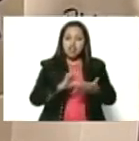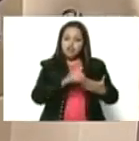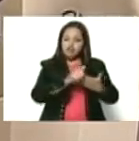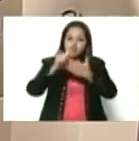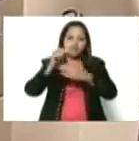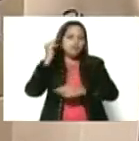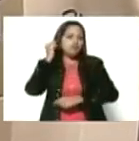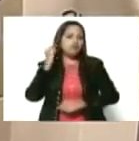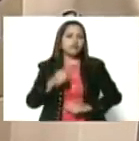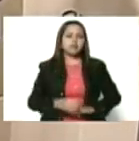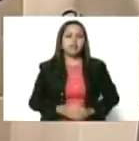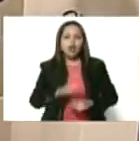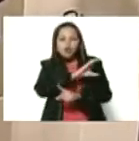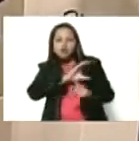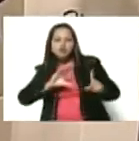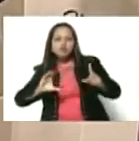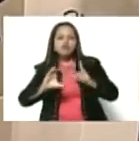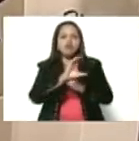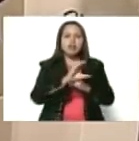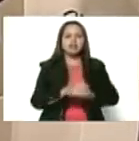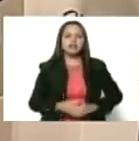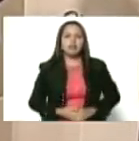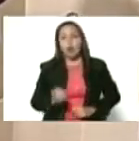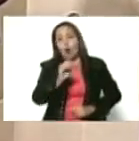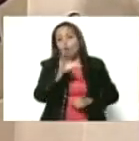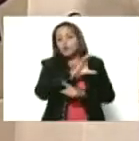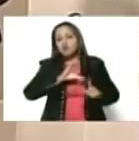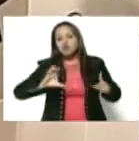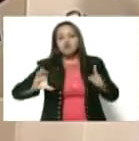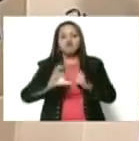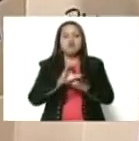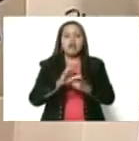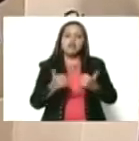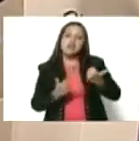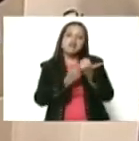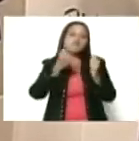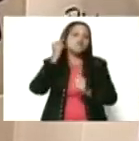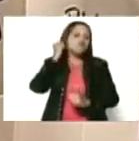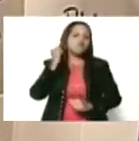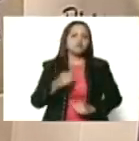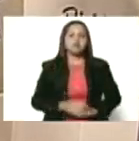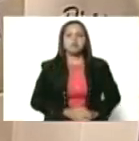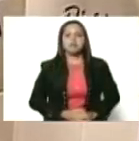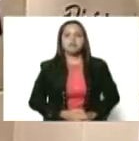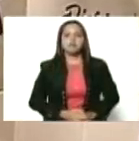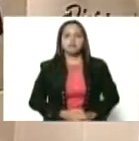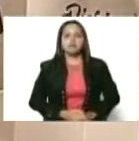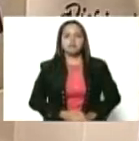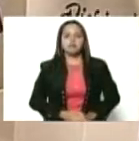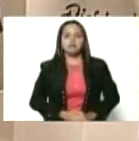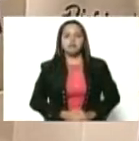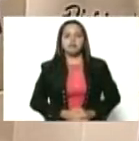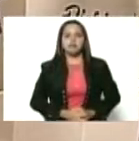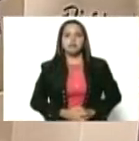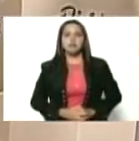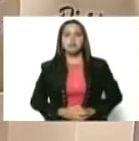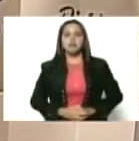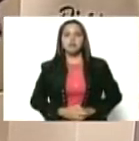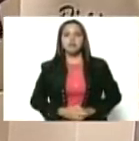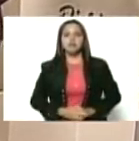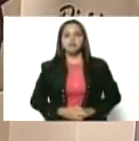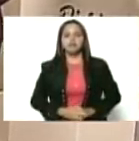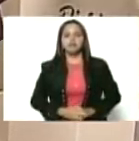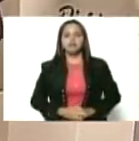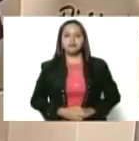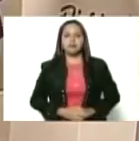De feminismo cultural. O de la cultura del feminismo. El orden de los factores no altera el producto. El